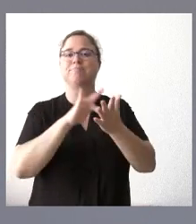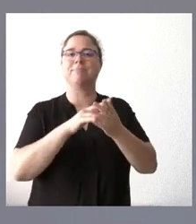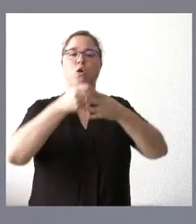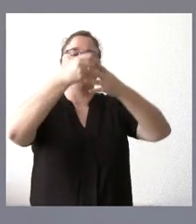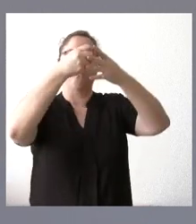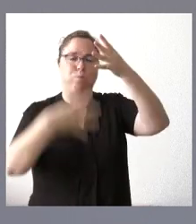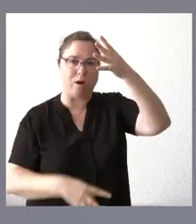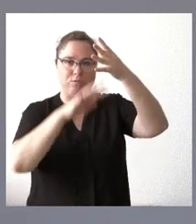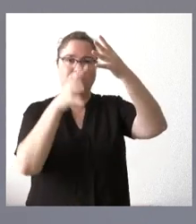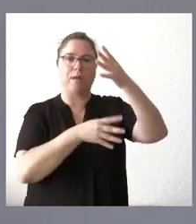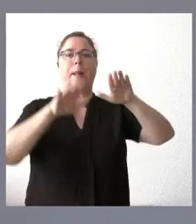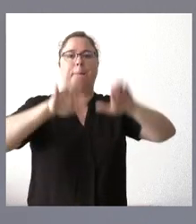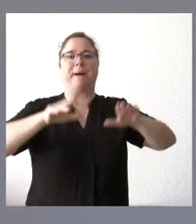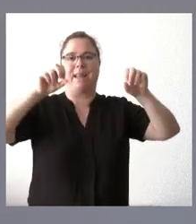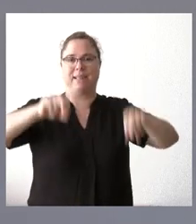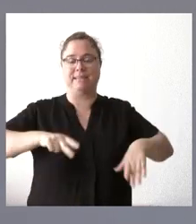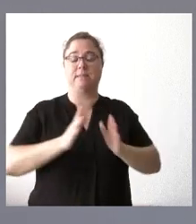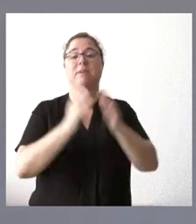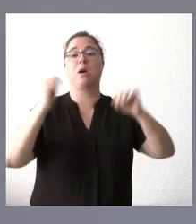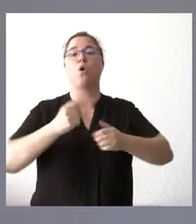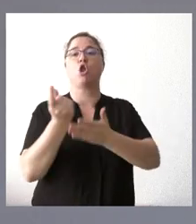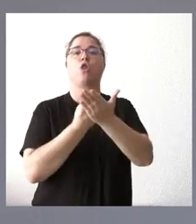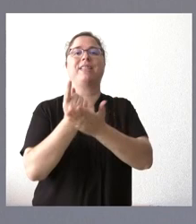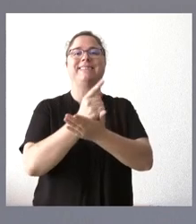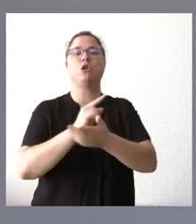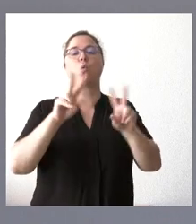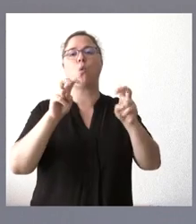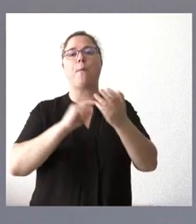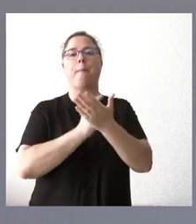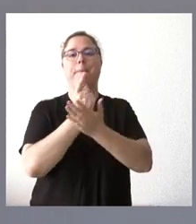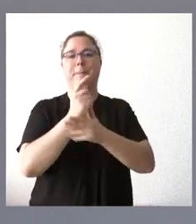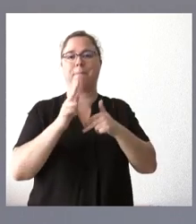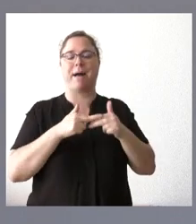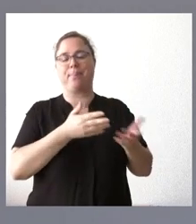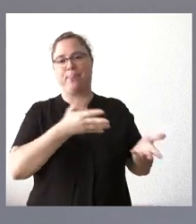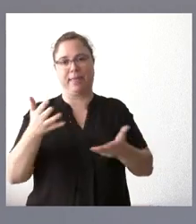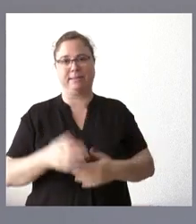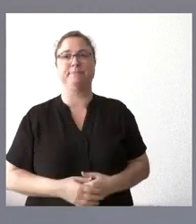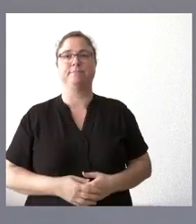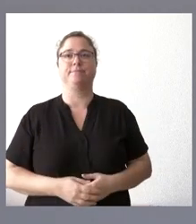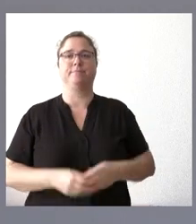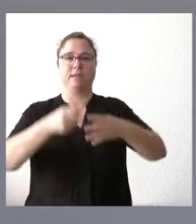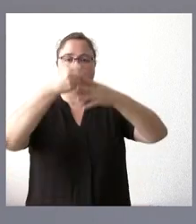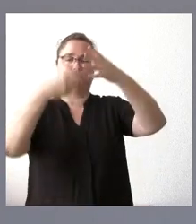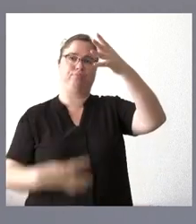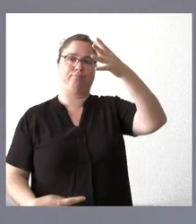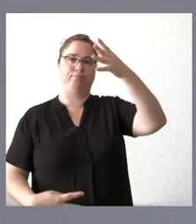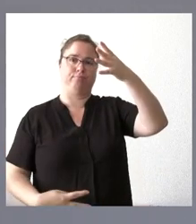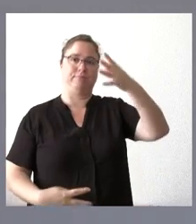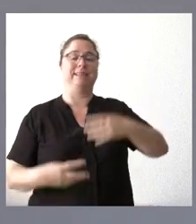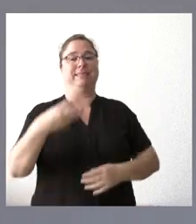que dejarán de tener parada de acuerdo con el diseño del nuevo mapa concesional. Y se añaden los